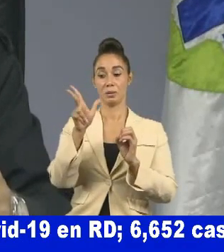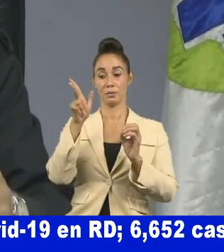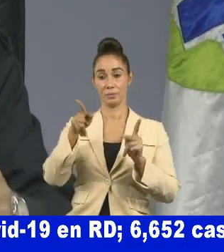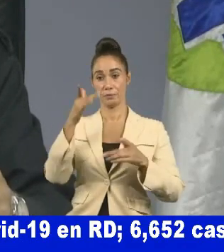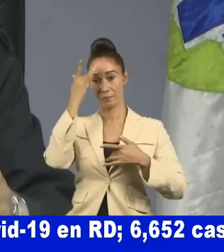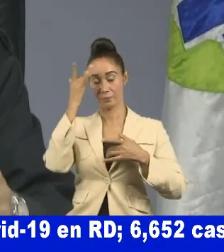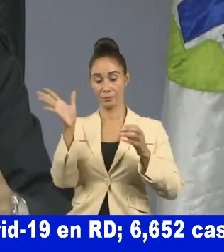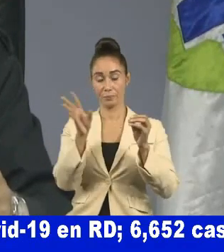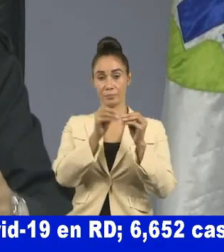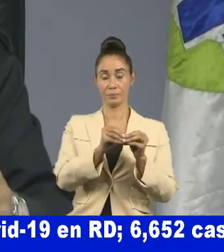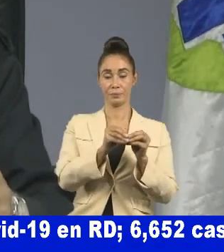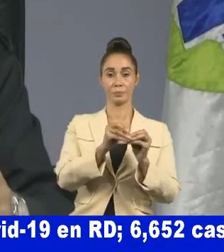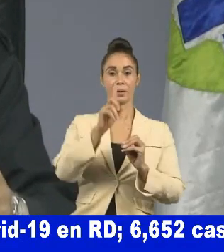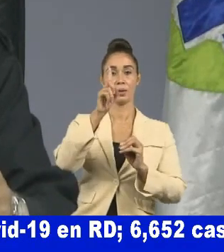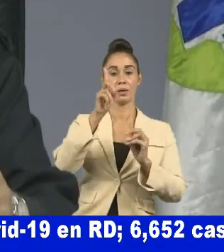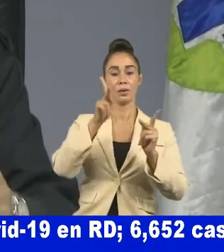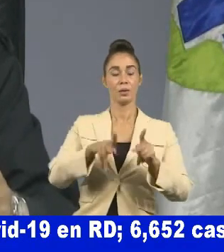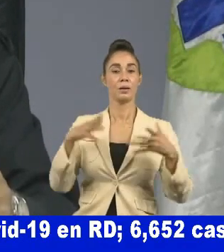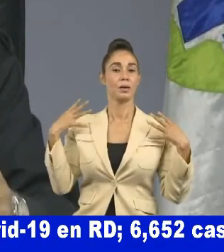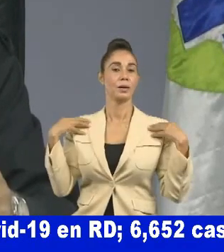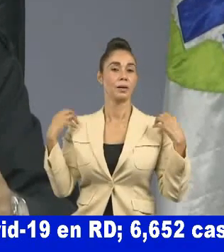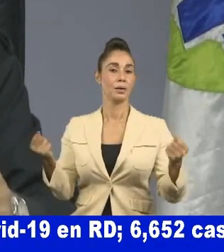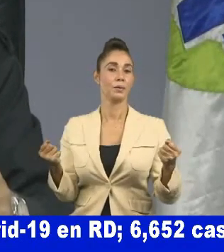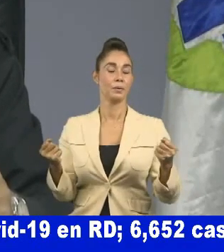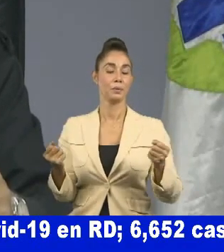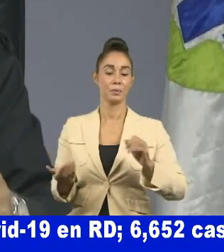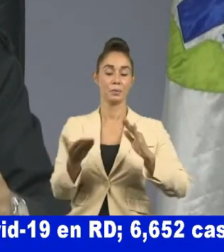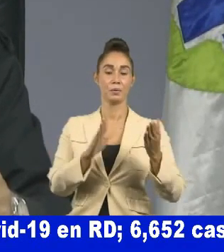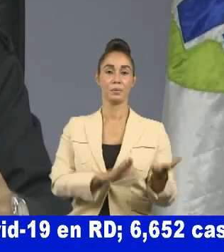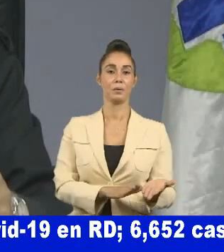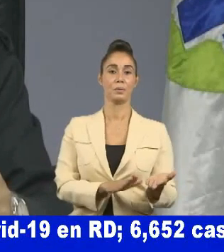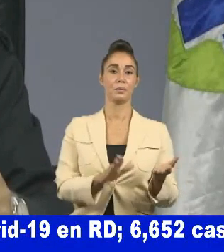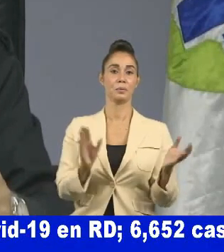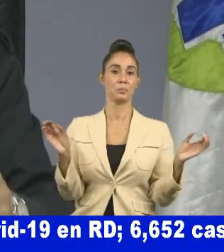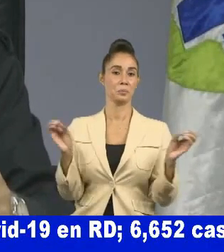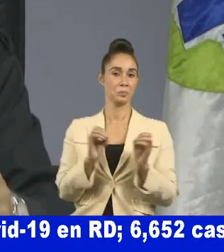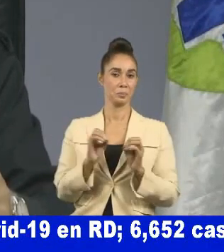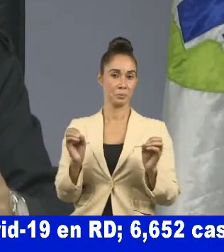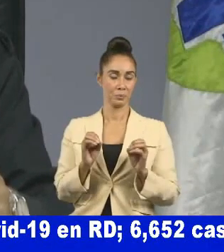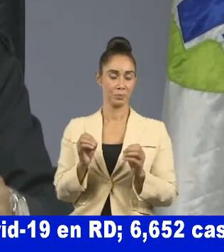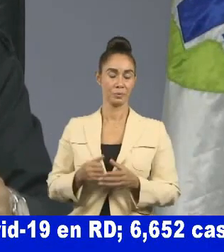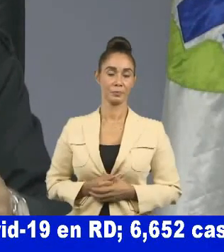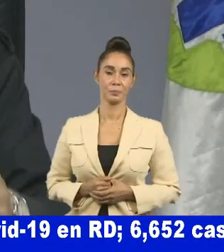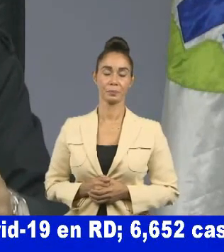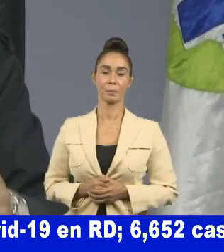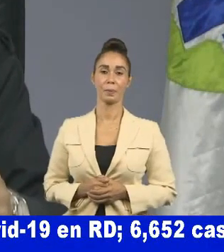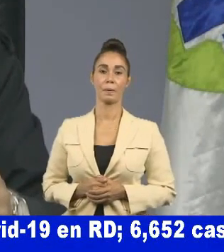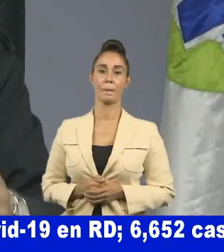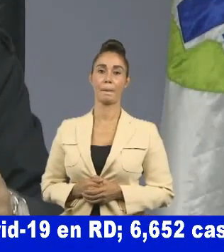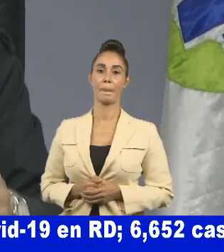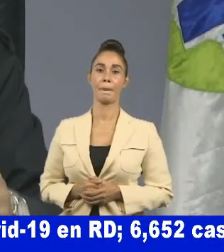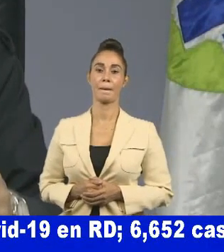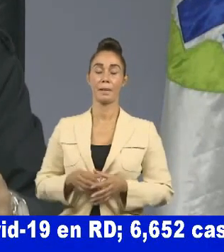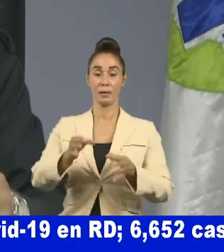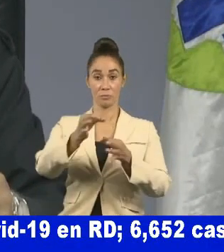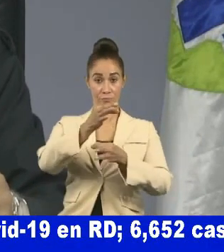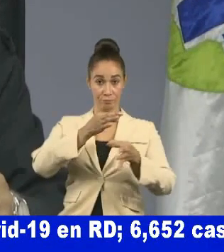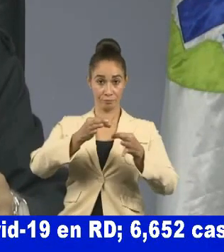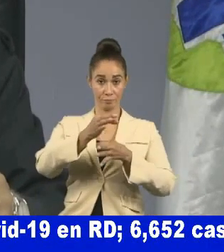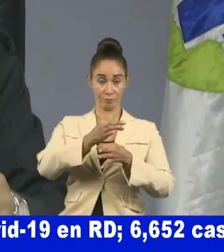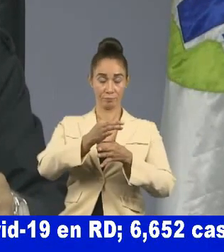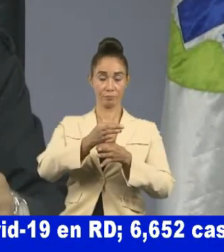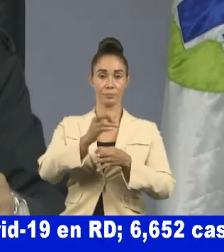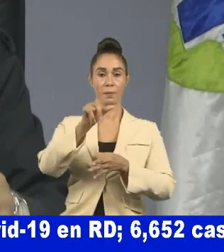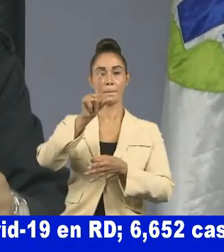acumulados 1 recuperado 0 fallecimiento Provincia Duarte